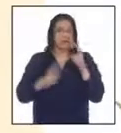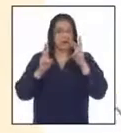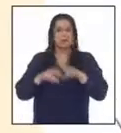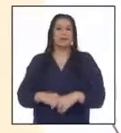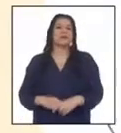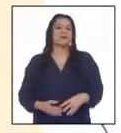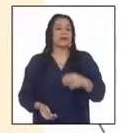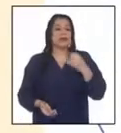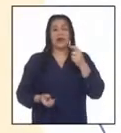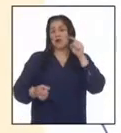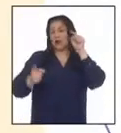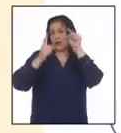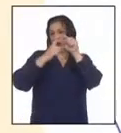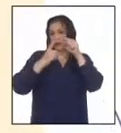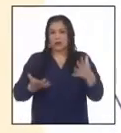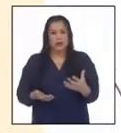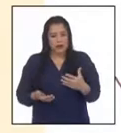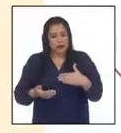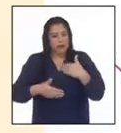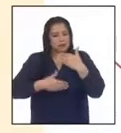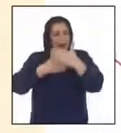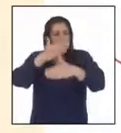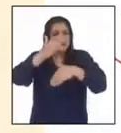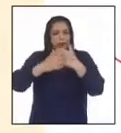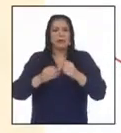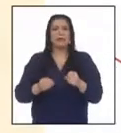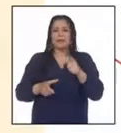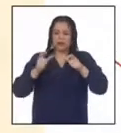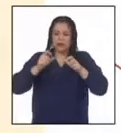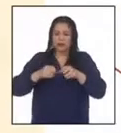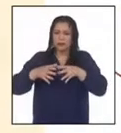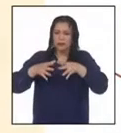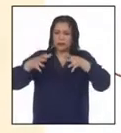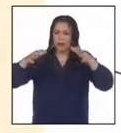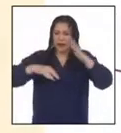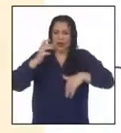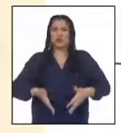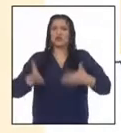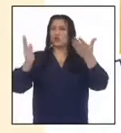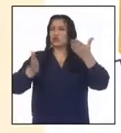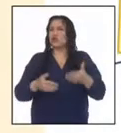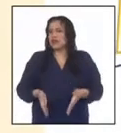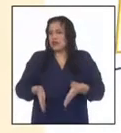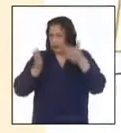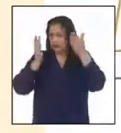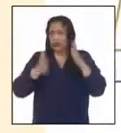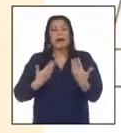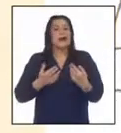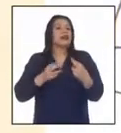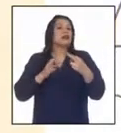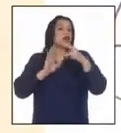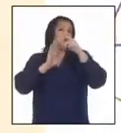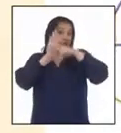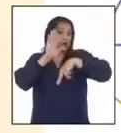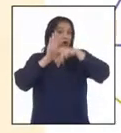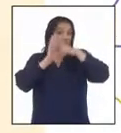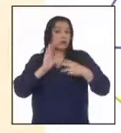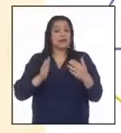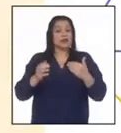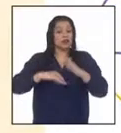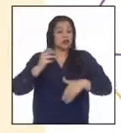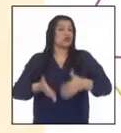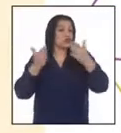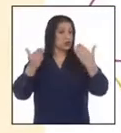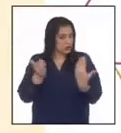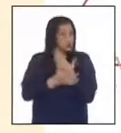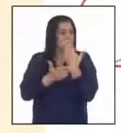A fin de que, en lo venidero, la expansión de las ciudades y la deconstrucción de sus edificios ruinosos estén regidas por normas de urbanismo moderno,